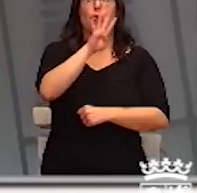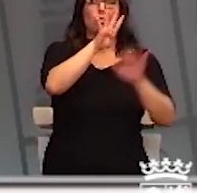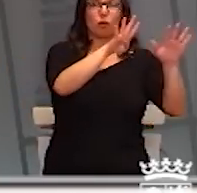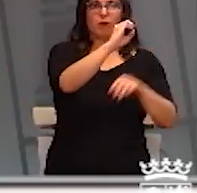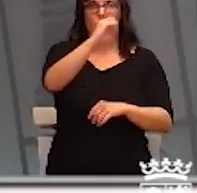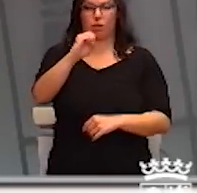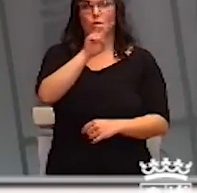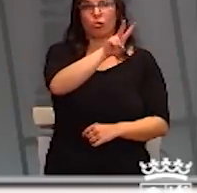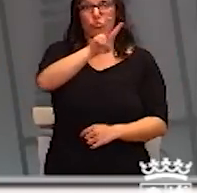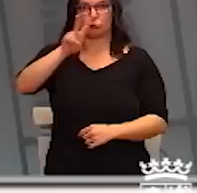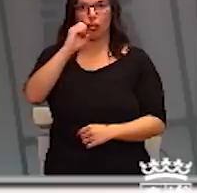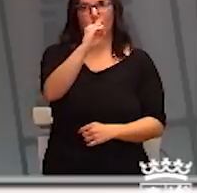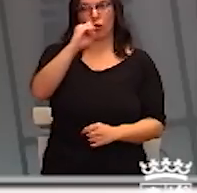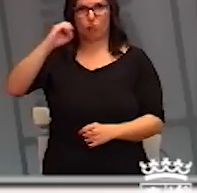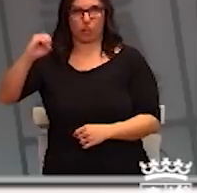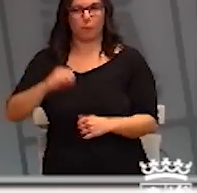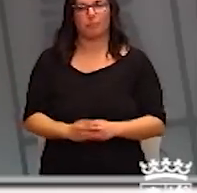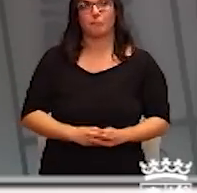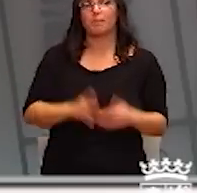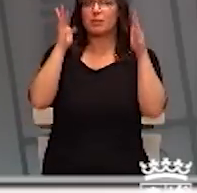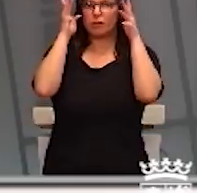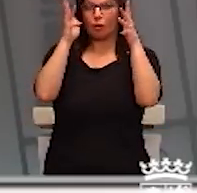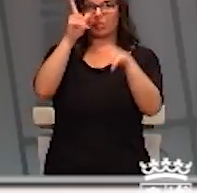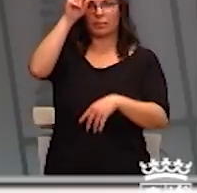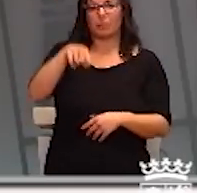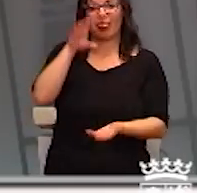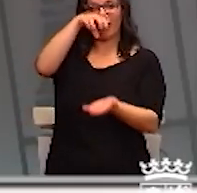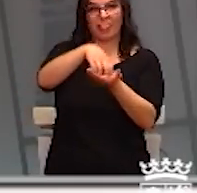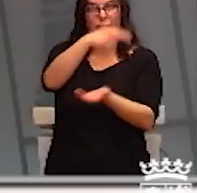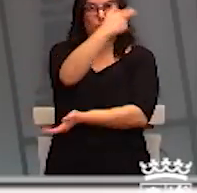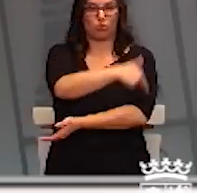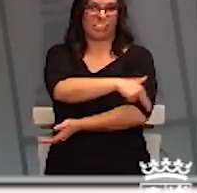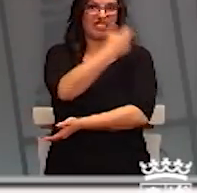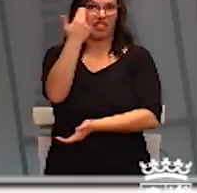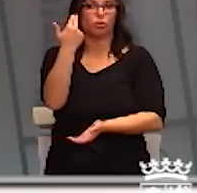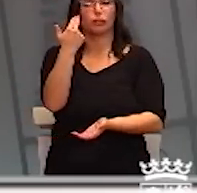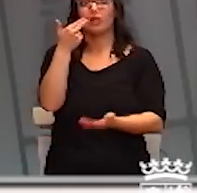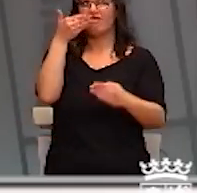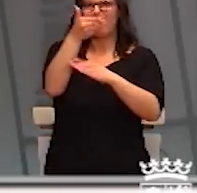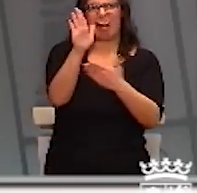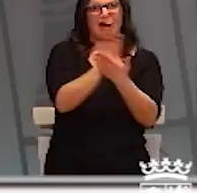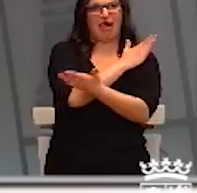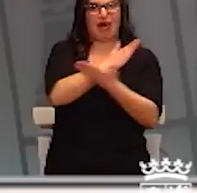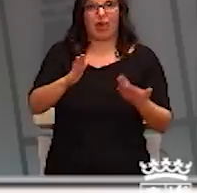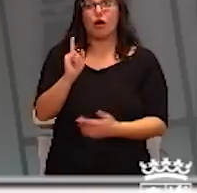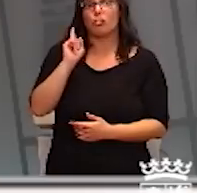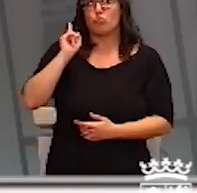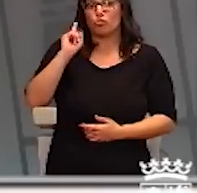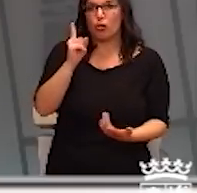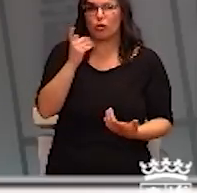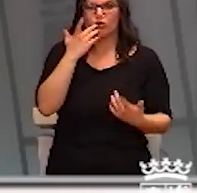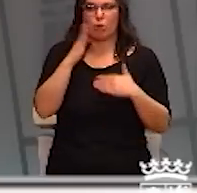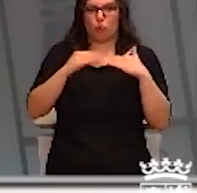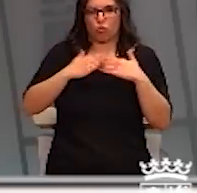-000. Se recomienda no acudir a los centros sanitarios, salvo en aquellos casos en los que, a juicio del usuario o sus